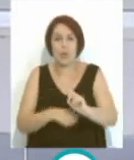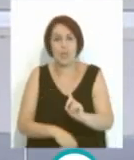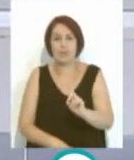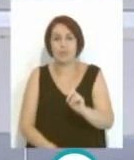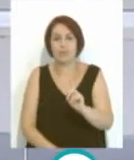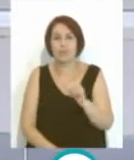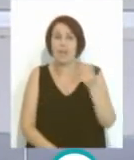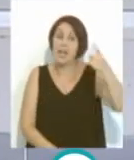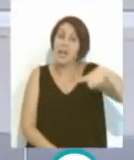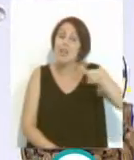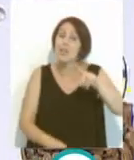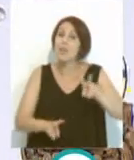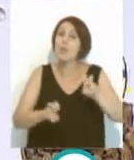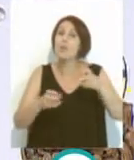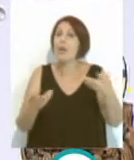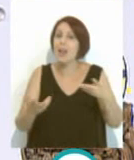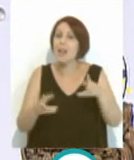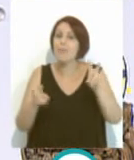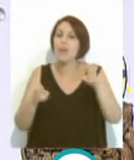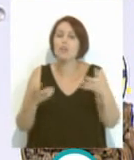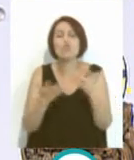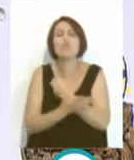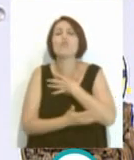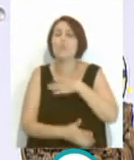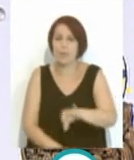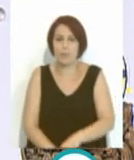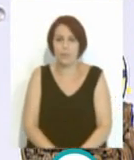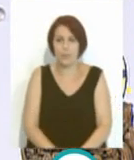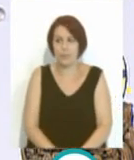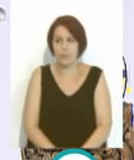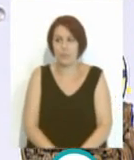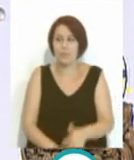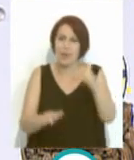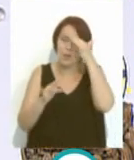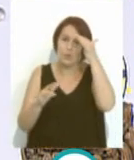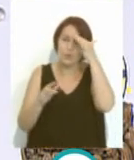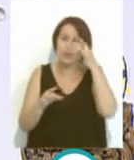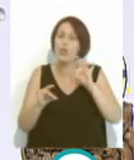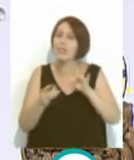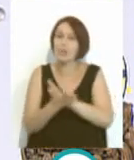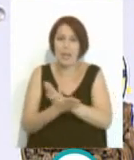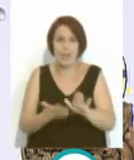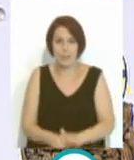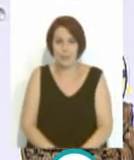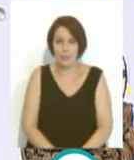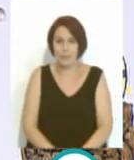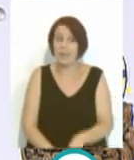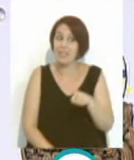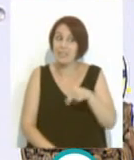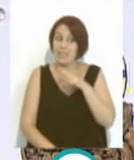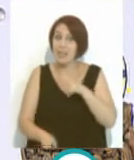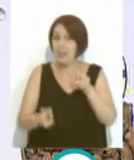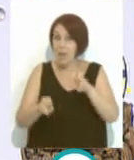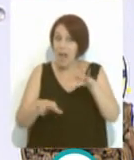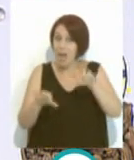Este es... Ellos tienen el lema de todo es posible. La ilusión ni tocando. Bueno, ese lema es del Cádiz realmente,